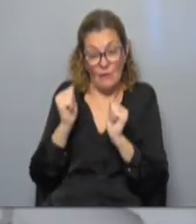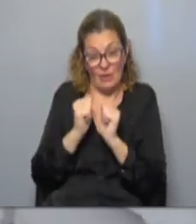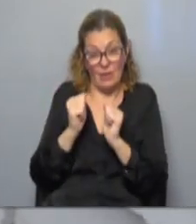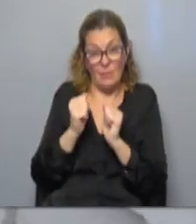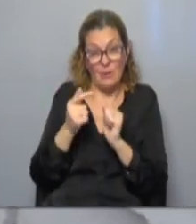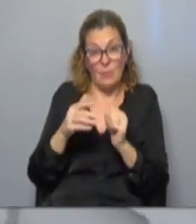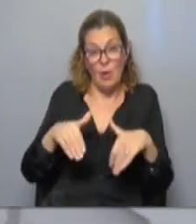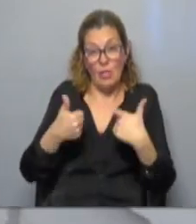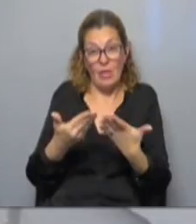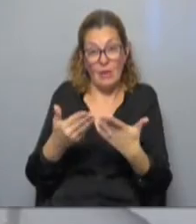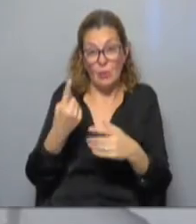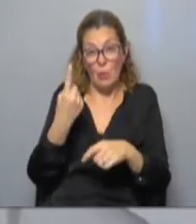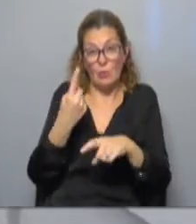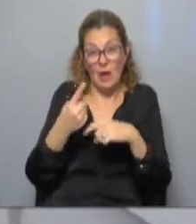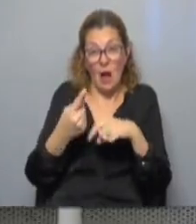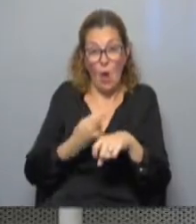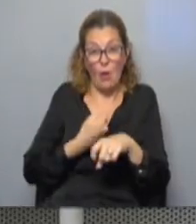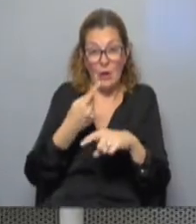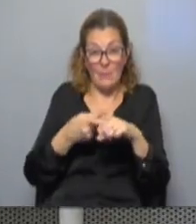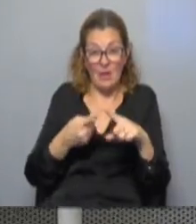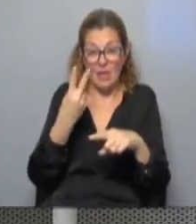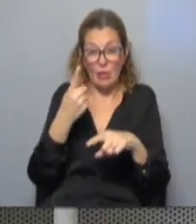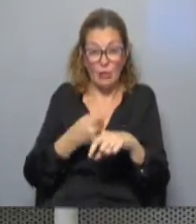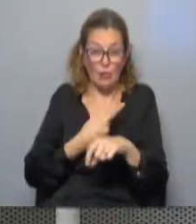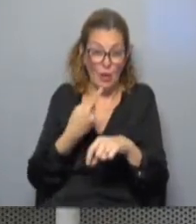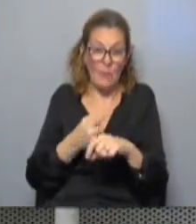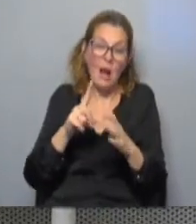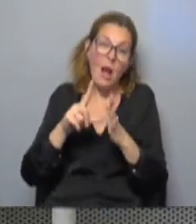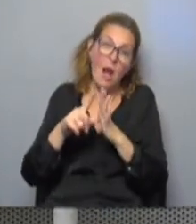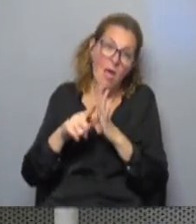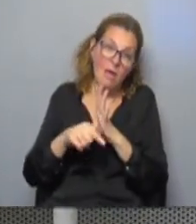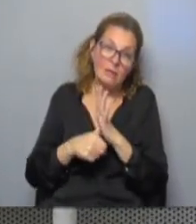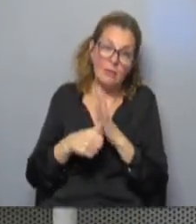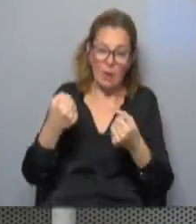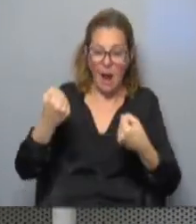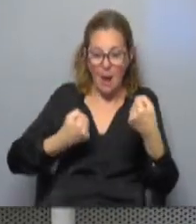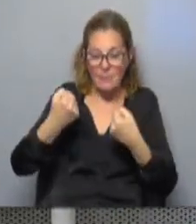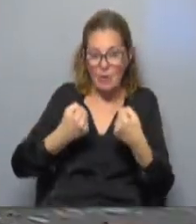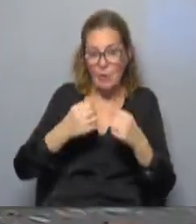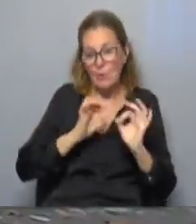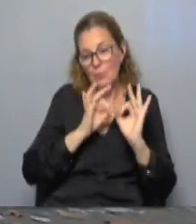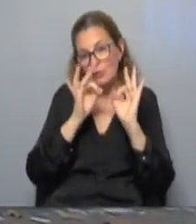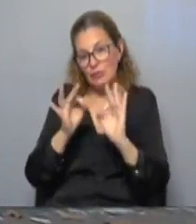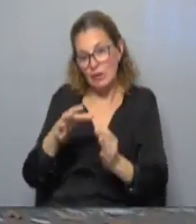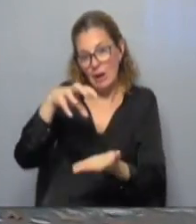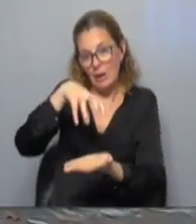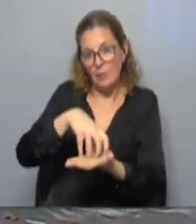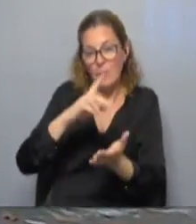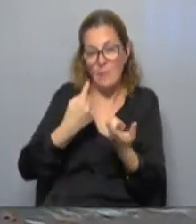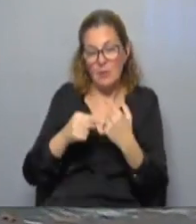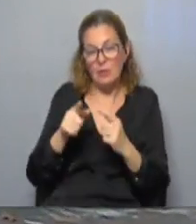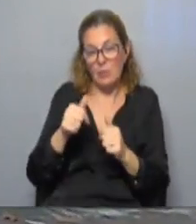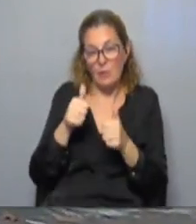estamos entregando a correr de una hora y media a dos horas se lentece un poco la parte del camión al llegar a los puestos y eso pero estamos